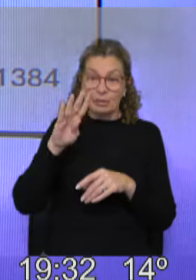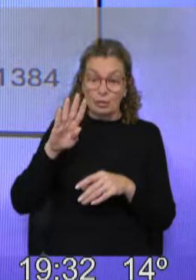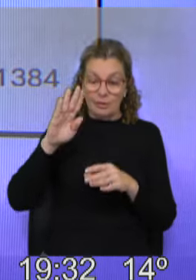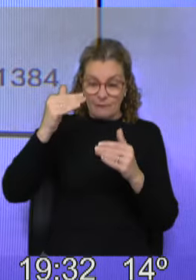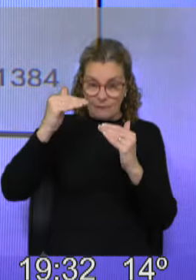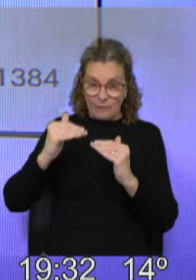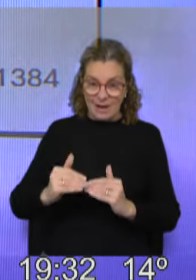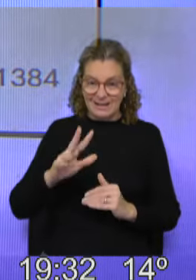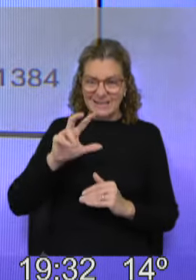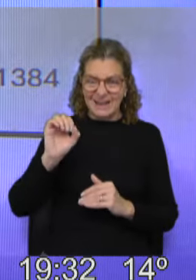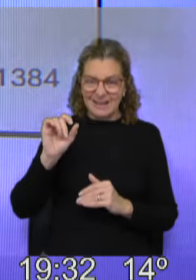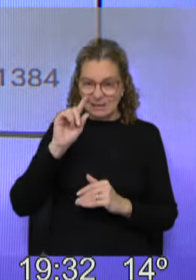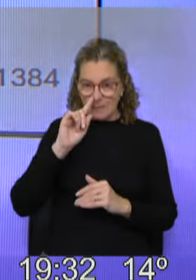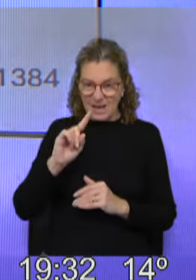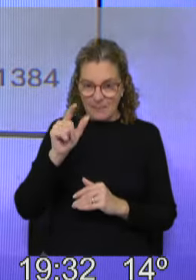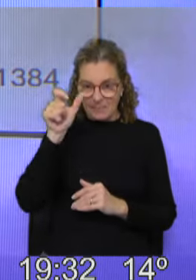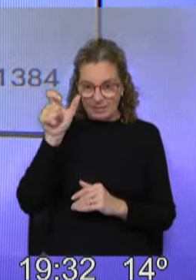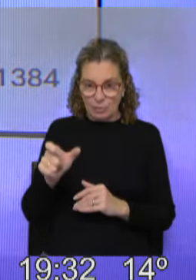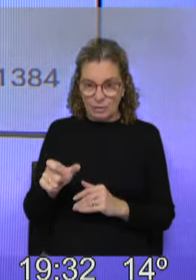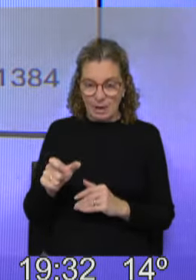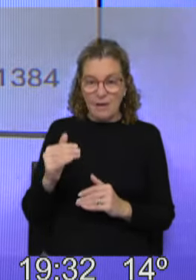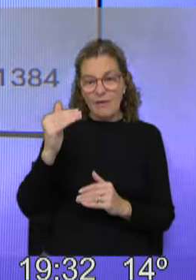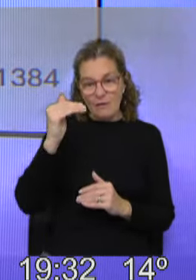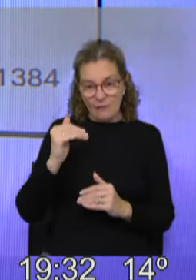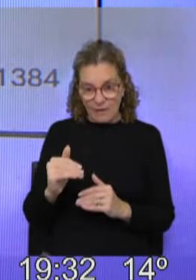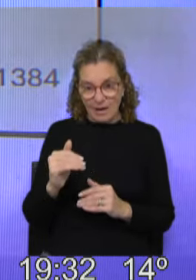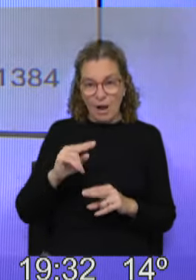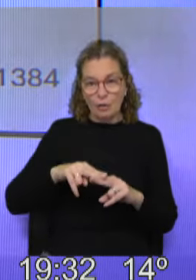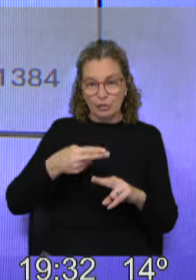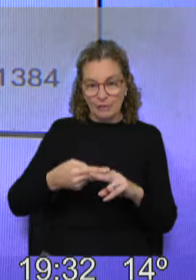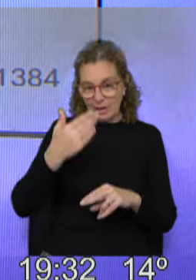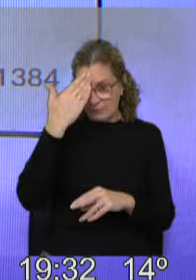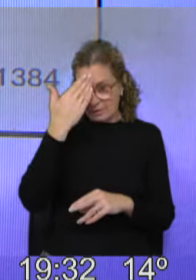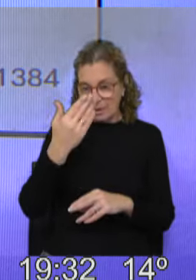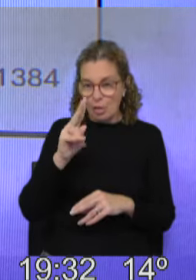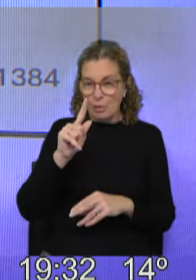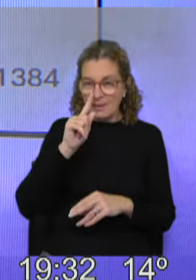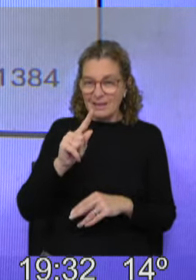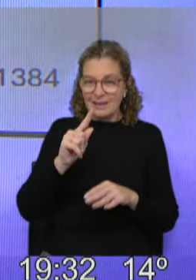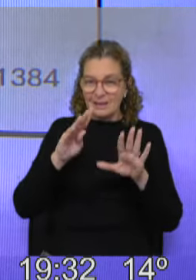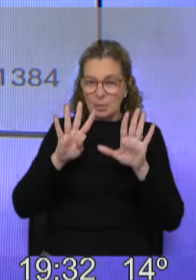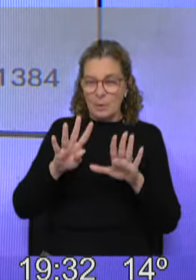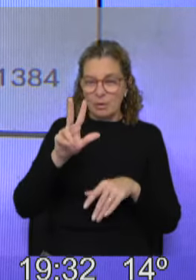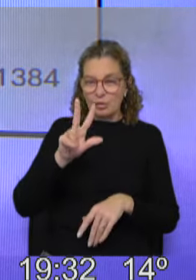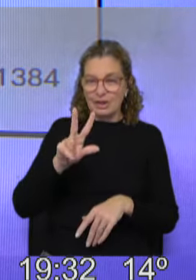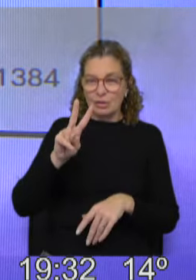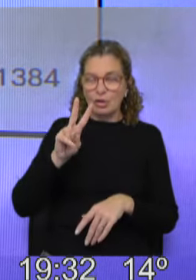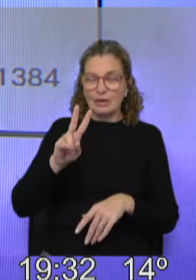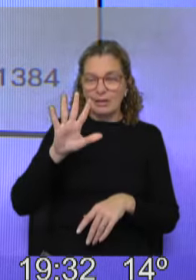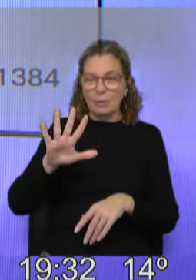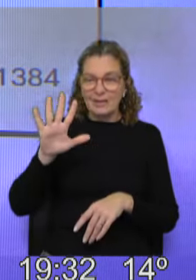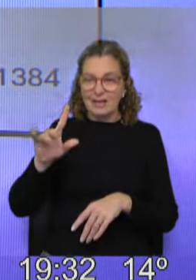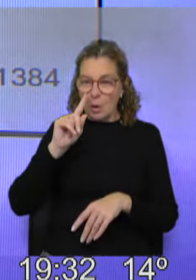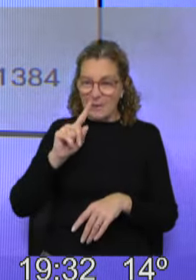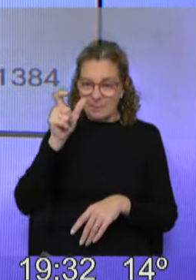a las 300 mil personas y nuevamente baja la participación de votantes del Frente Amplio en el 2019 a 255 mil personas. decir,